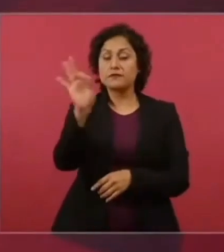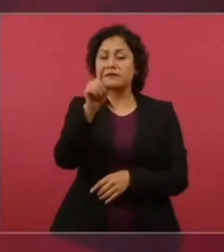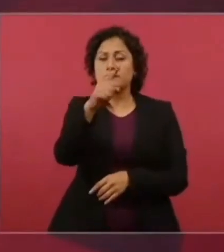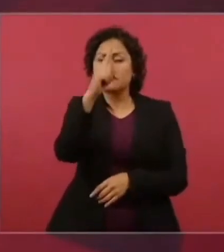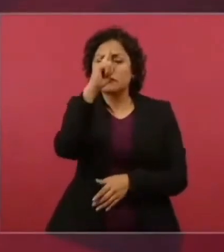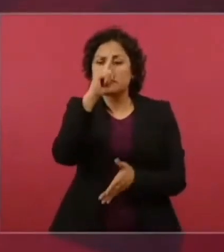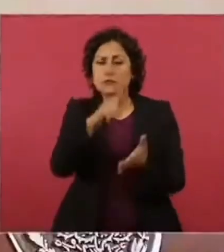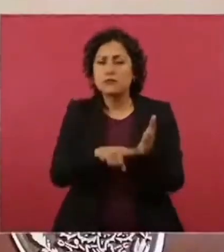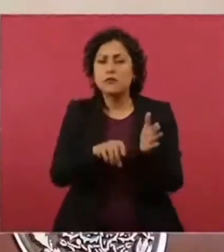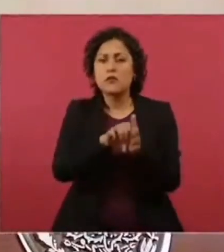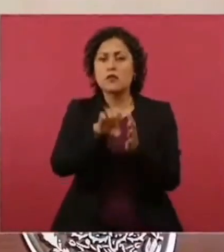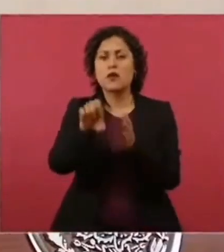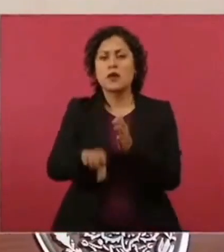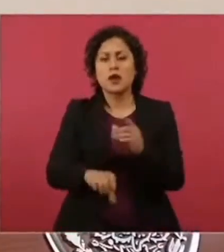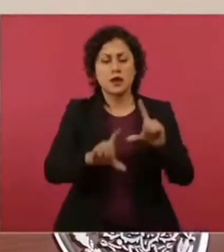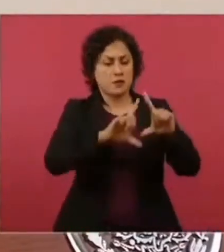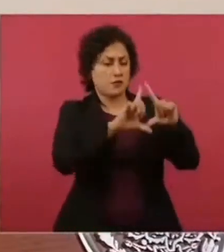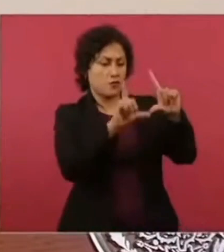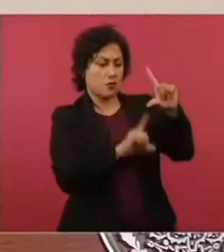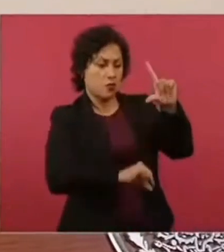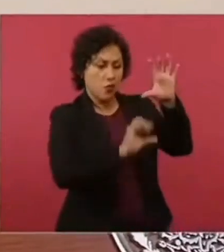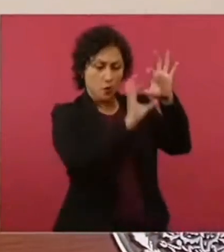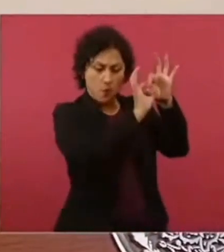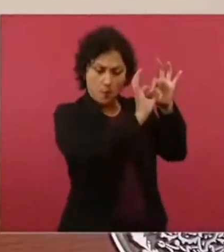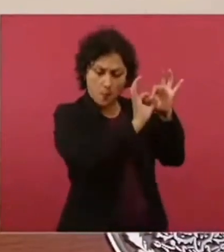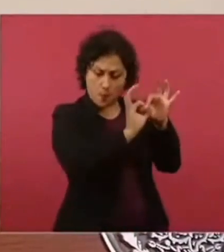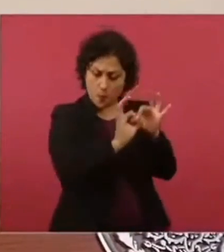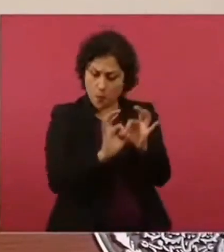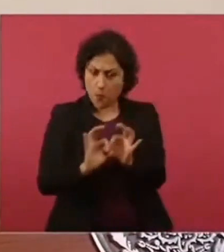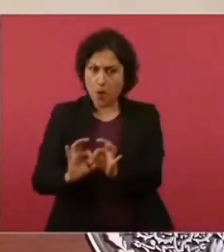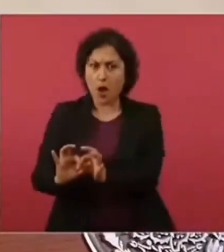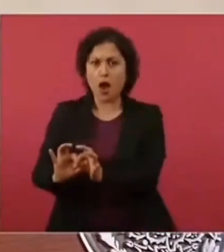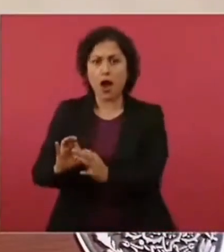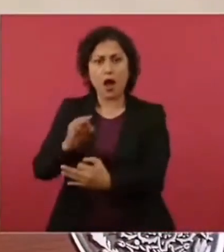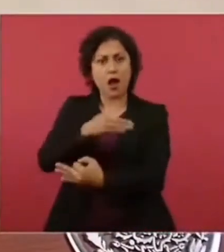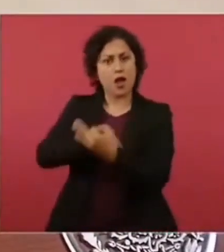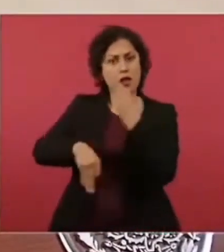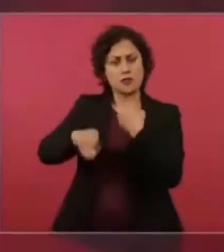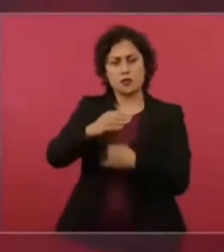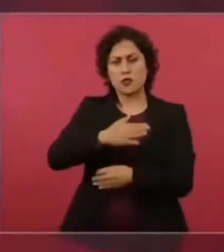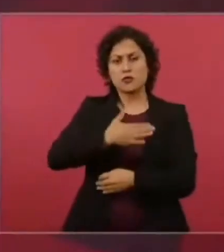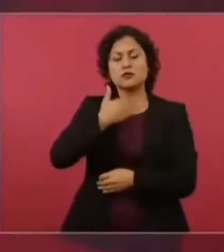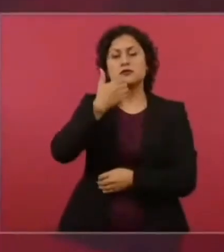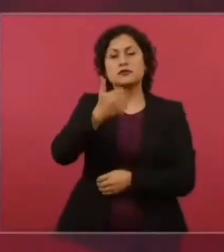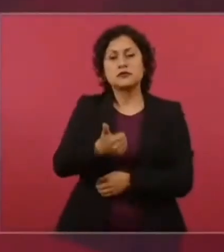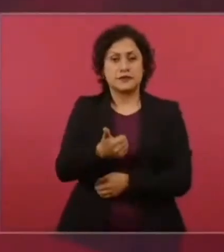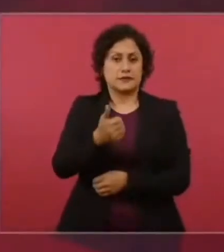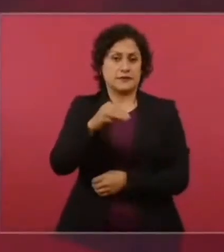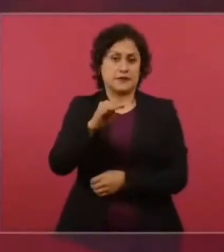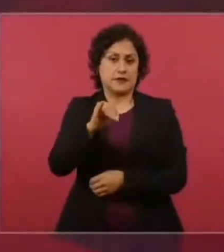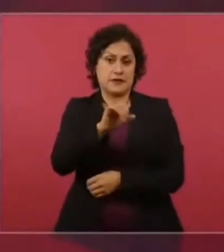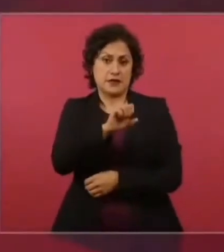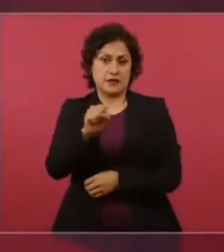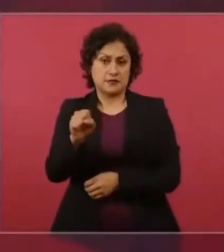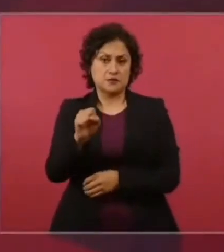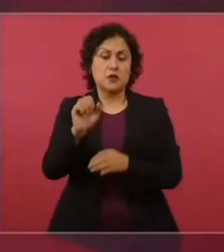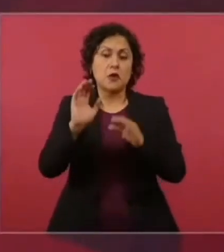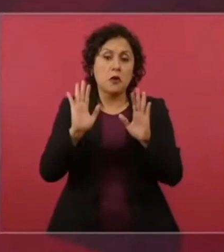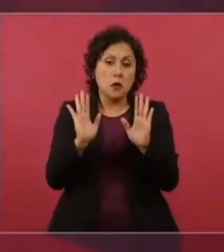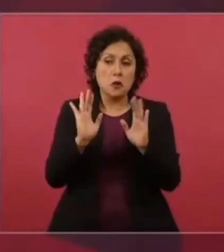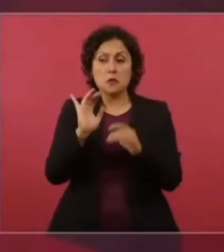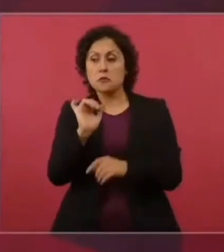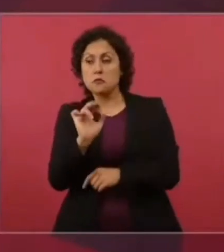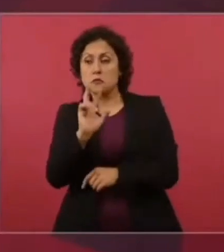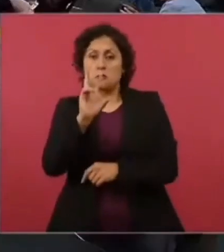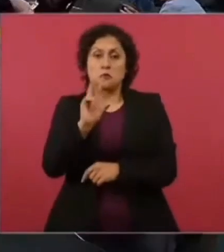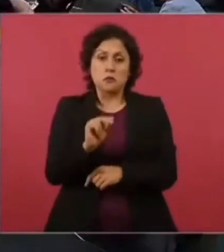y se aplica el modelo INSS-Bienestad o no, si